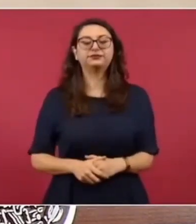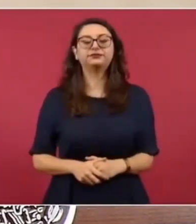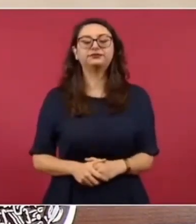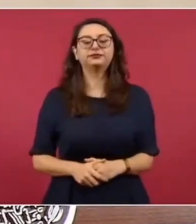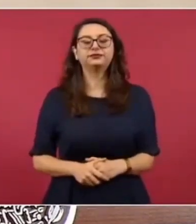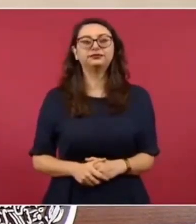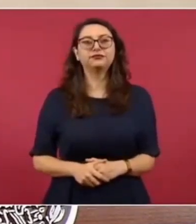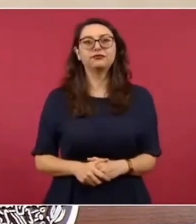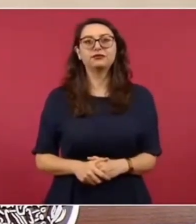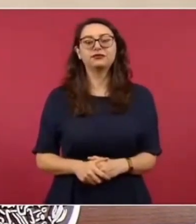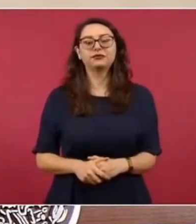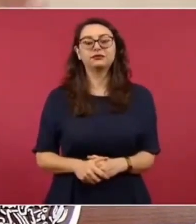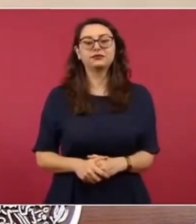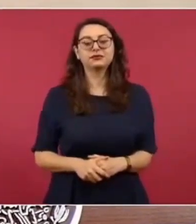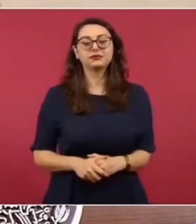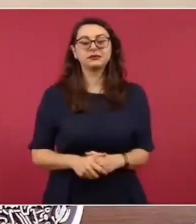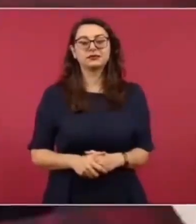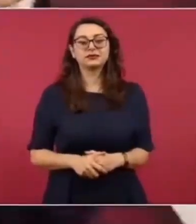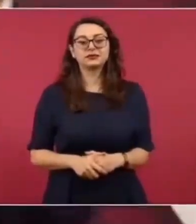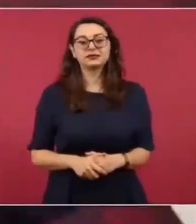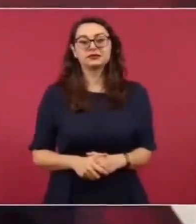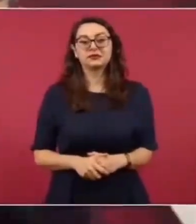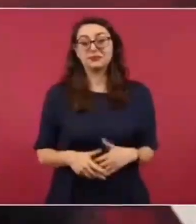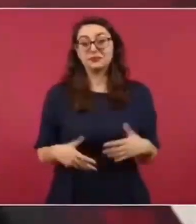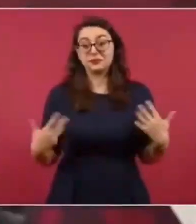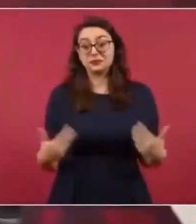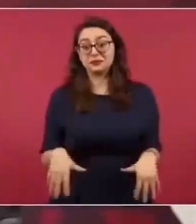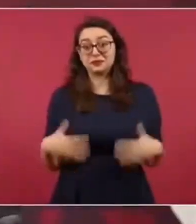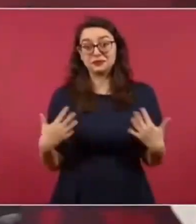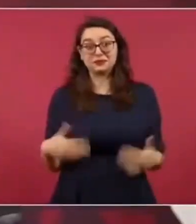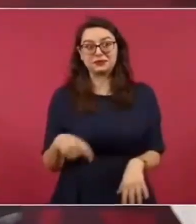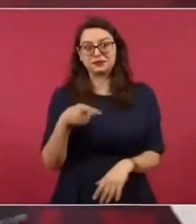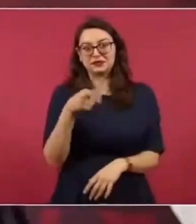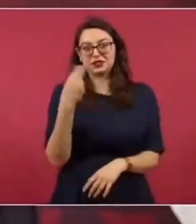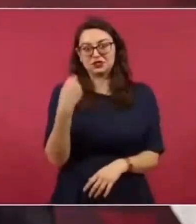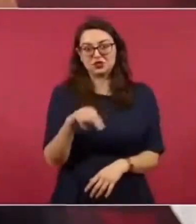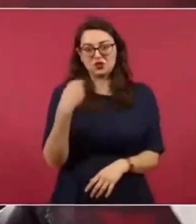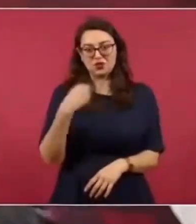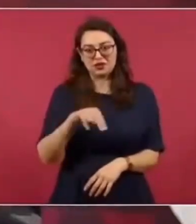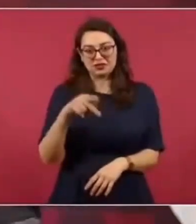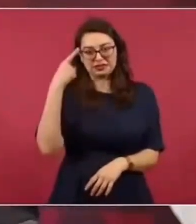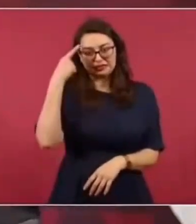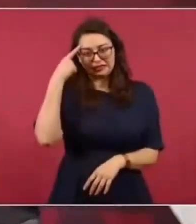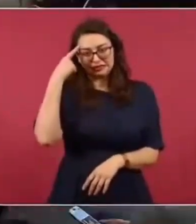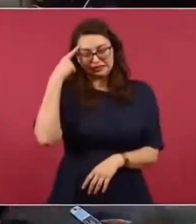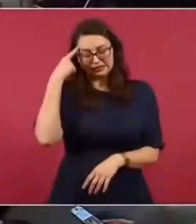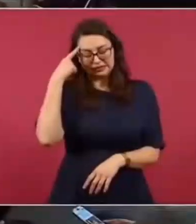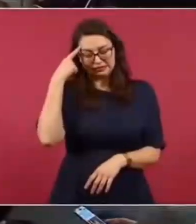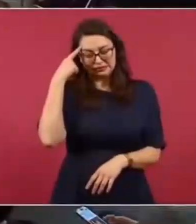Y ese es un apellido que yo identifico mucho